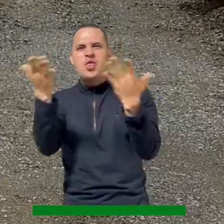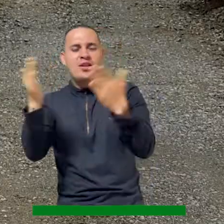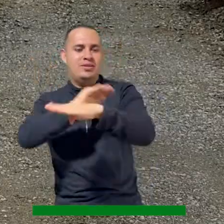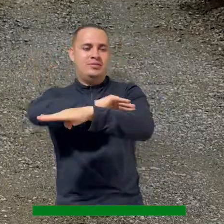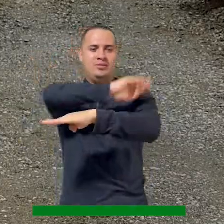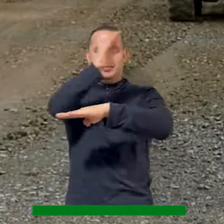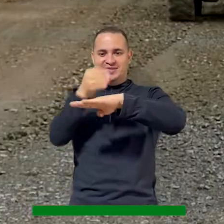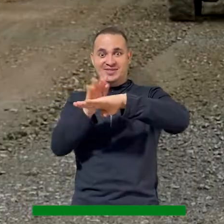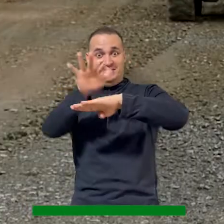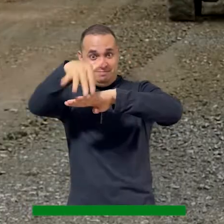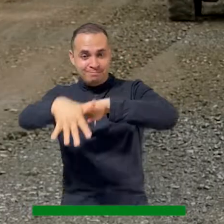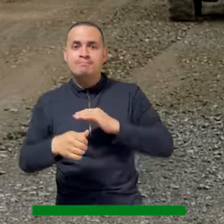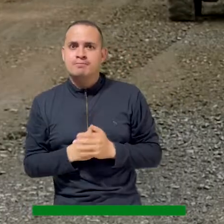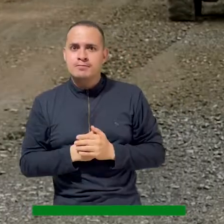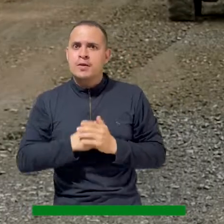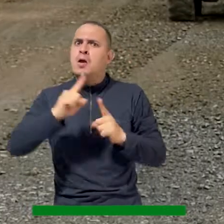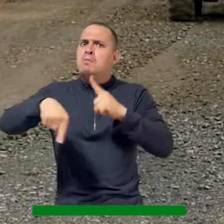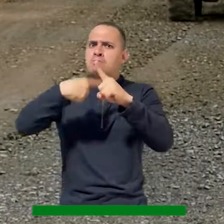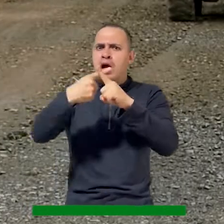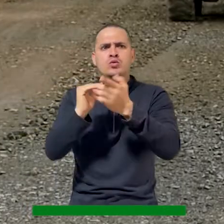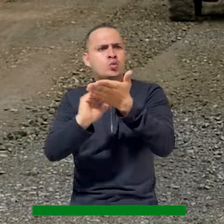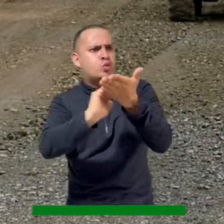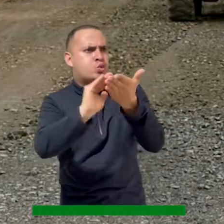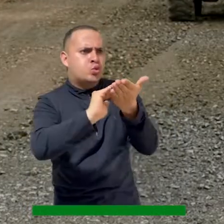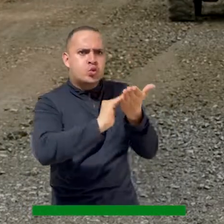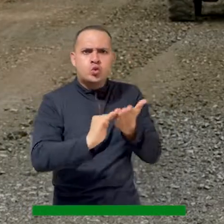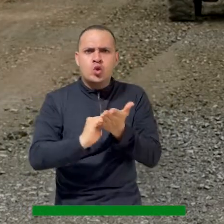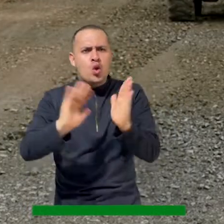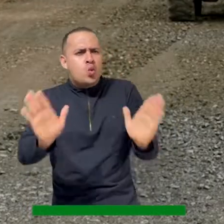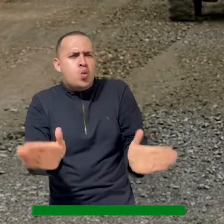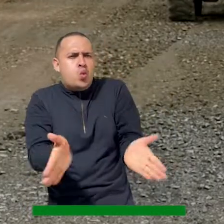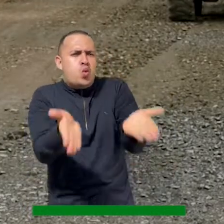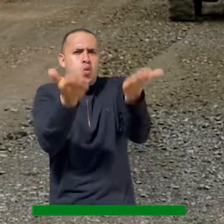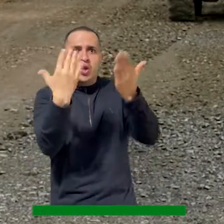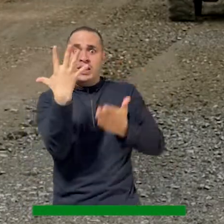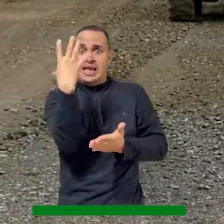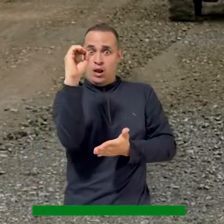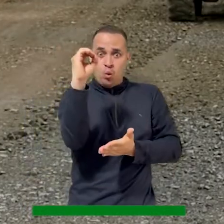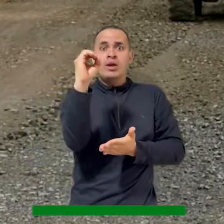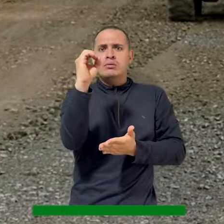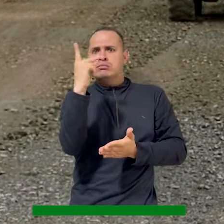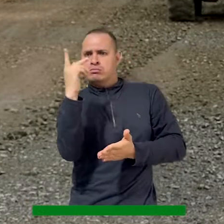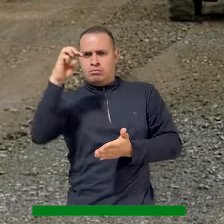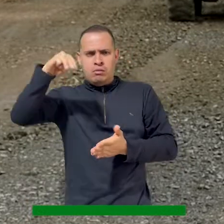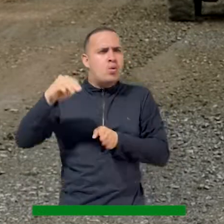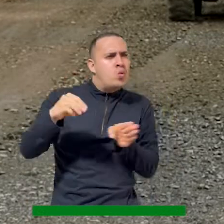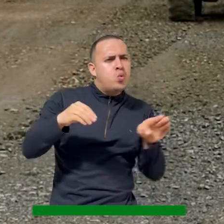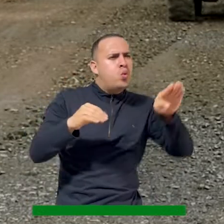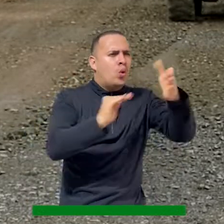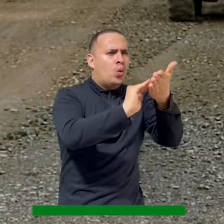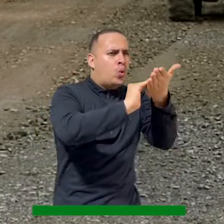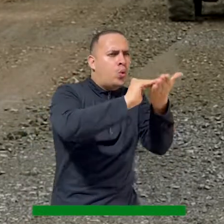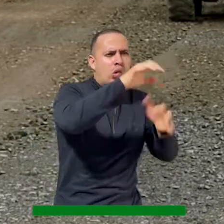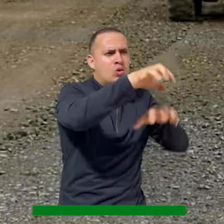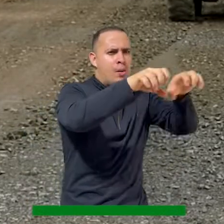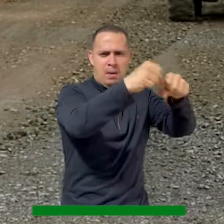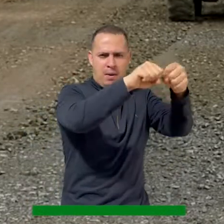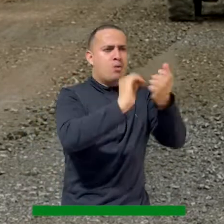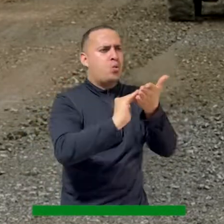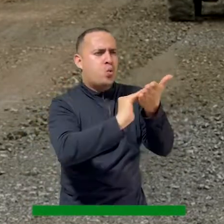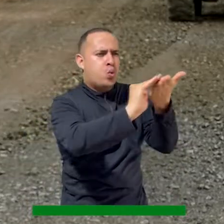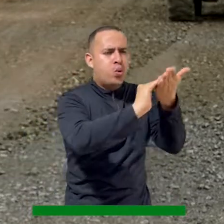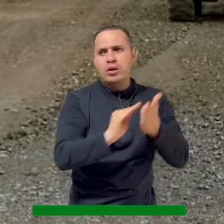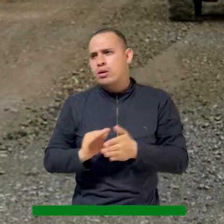municipio de Santa Rosa. Asimismo, realizamos el mejoramiento de cerca de 50 kilómetros de nuestras vías terciarias a través de